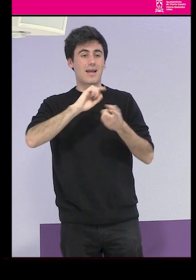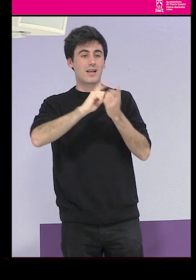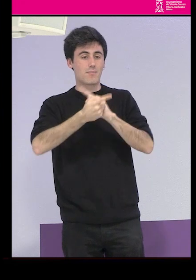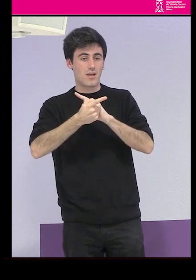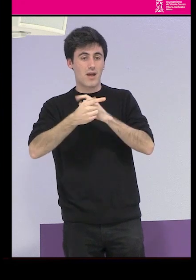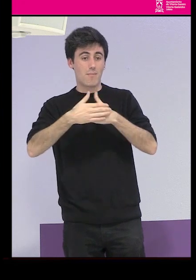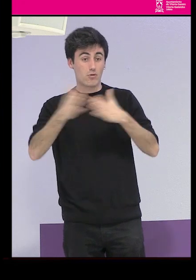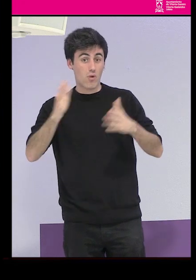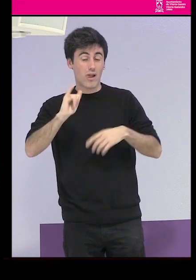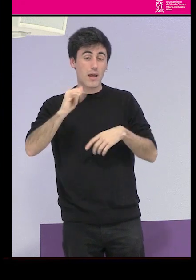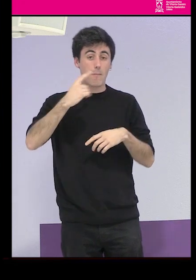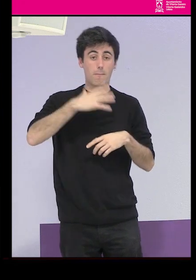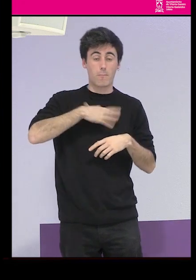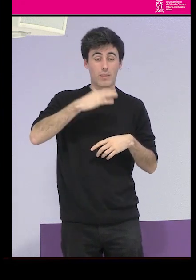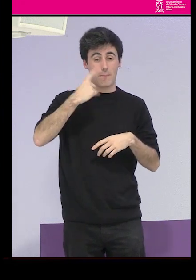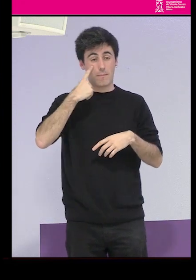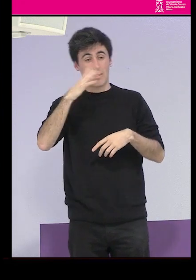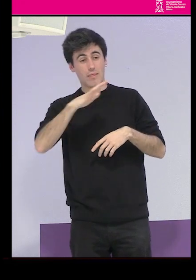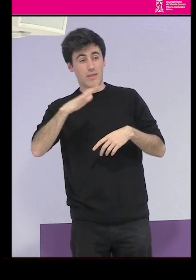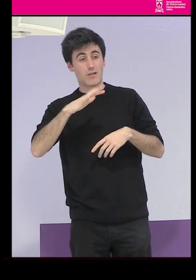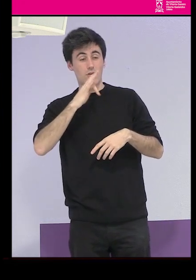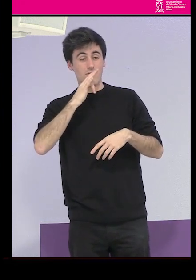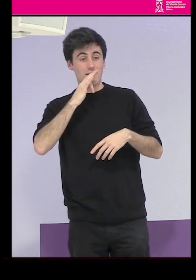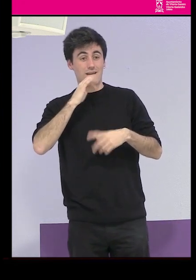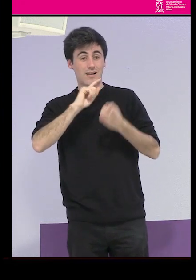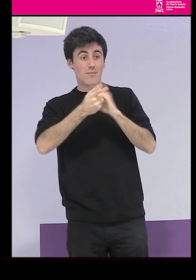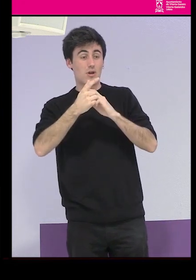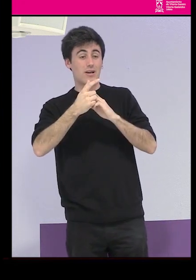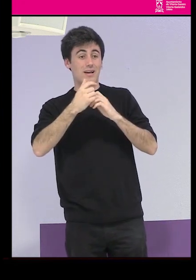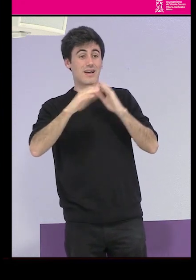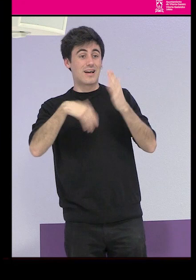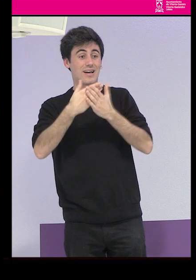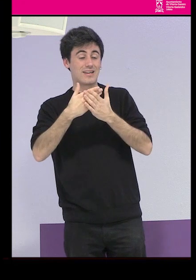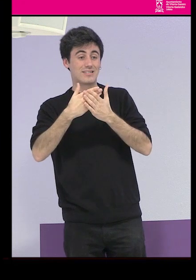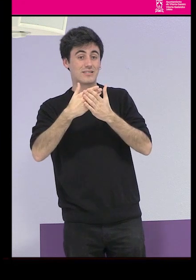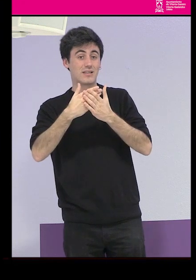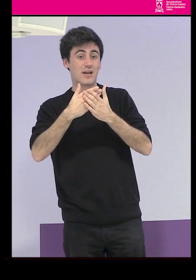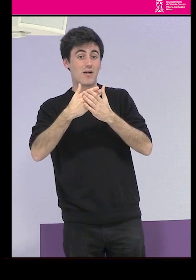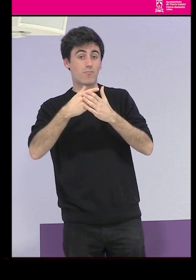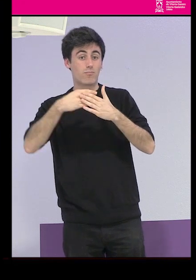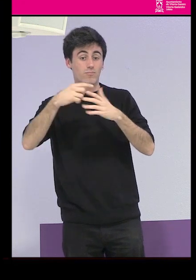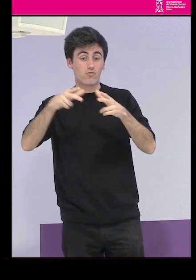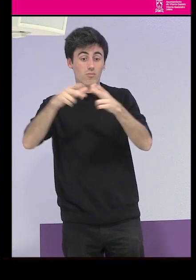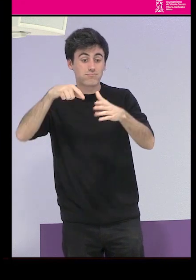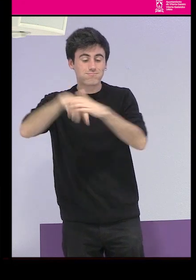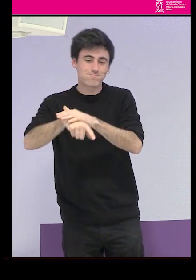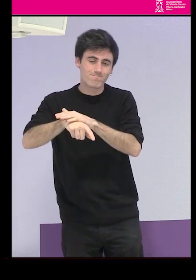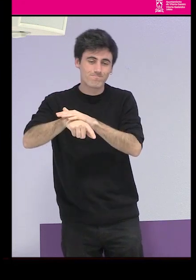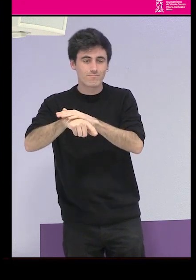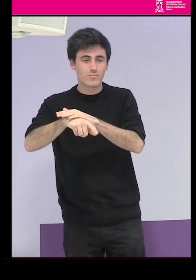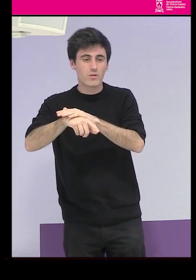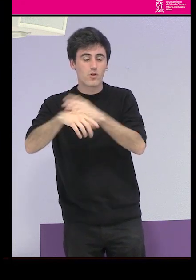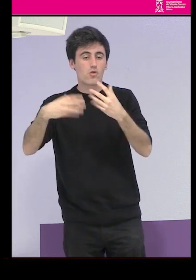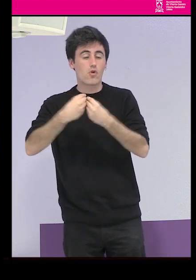cierta apertura, parece que puede haber cierta apertura, pero es verdad que todos aquellos cambios no llegan a sentarse de una manera profunda en la sociedad, entonces con